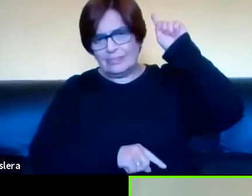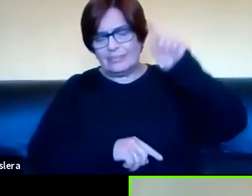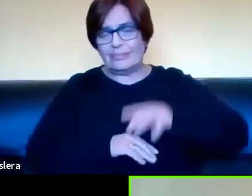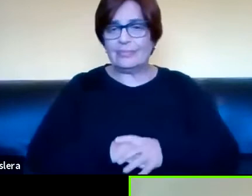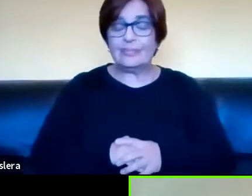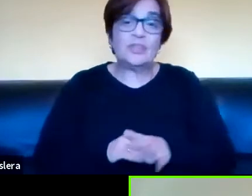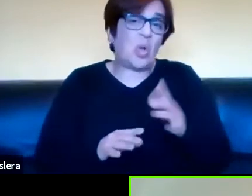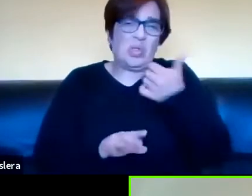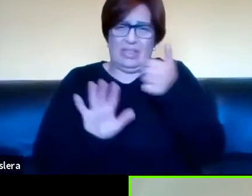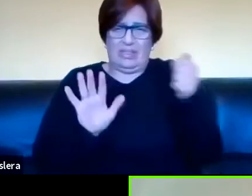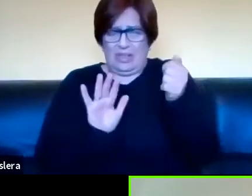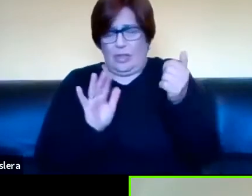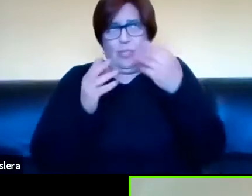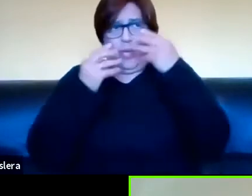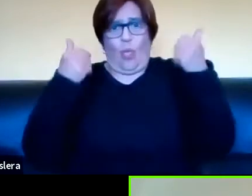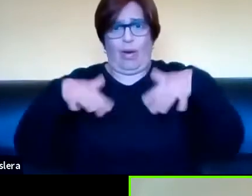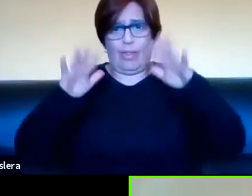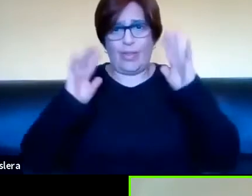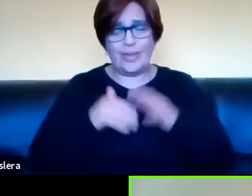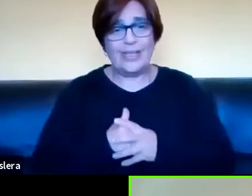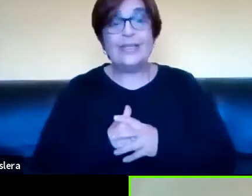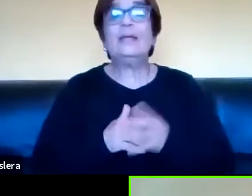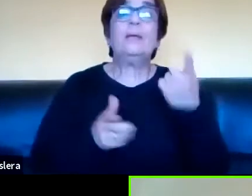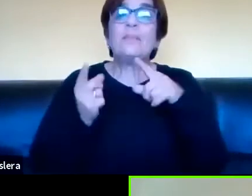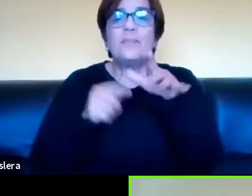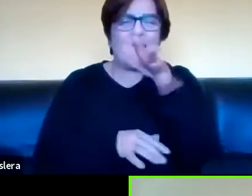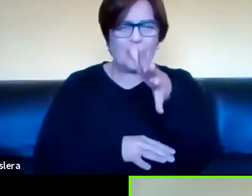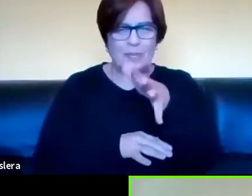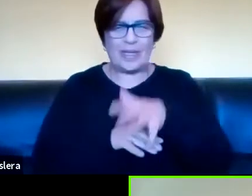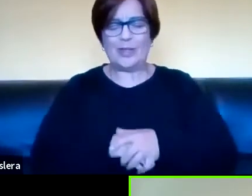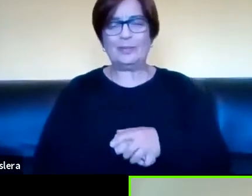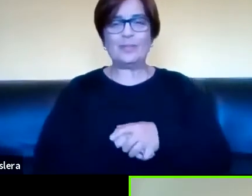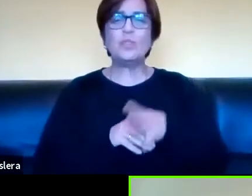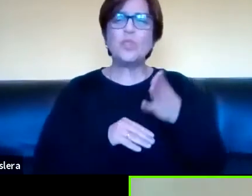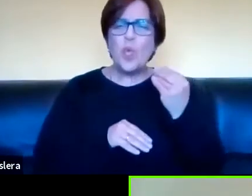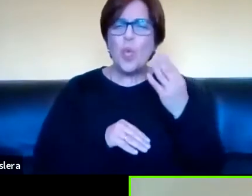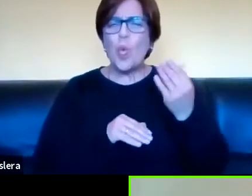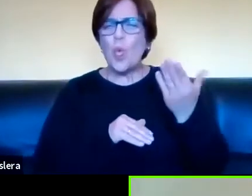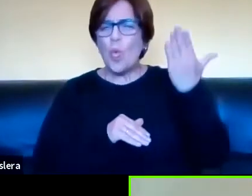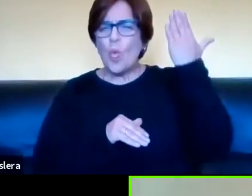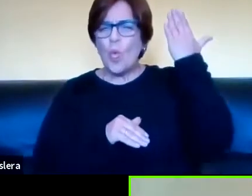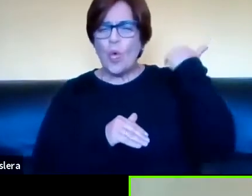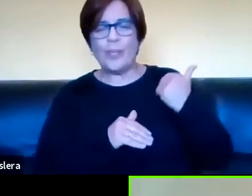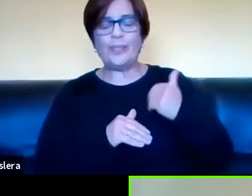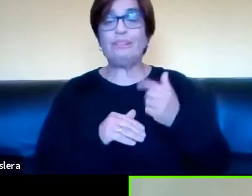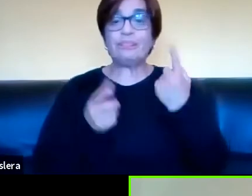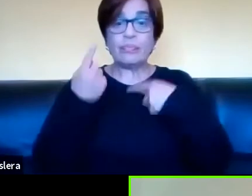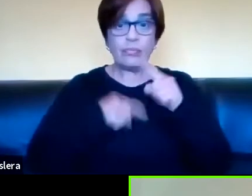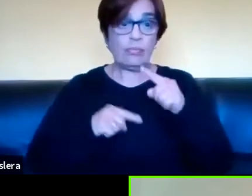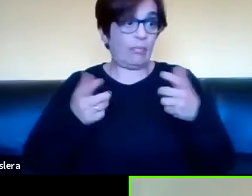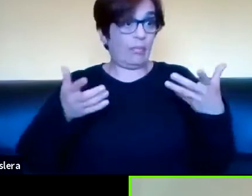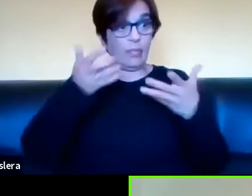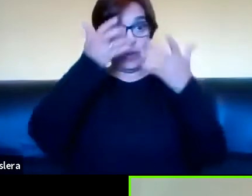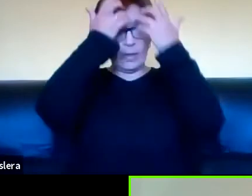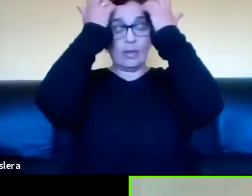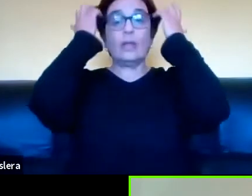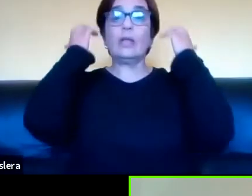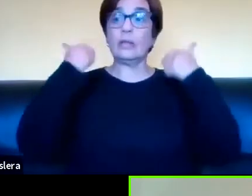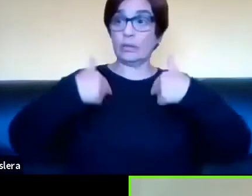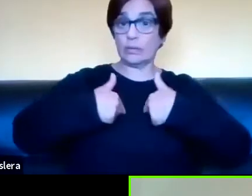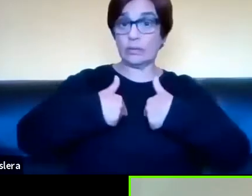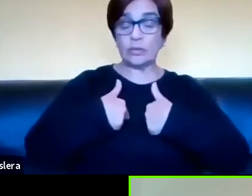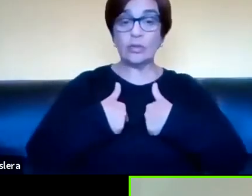O 600, ya no sé cuándo fue. Pero más o menos, son unos muchos años. Entonces, tenemos que hoy puedo